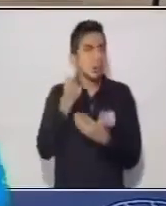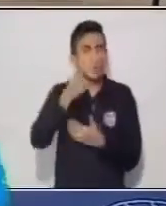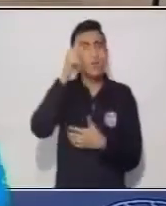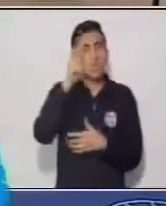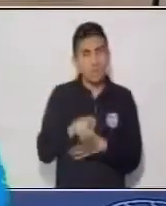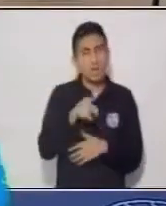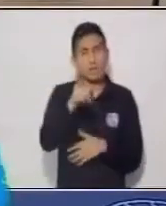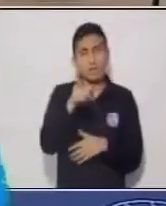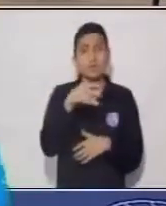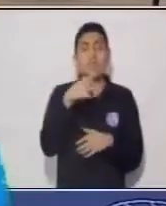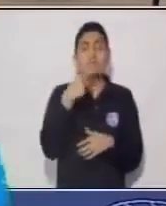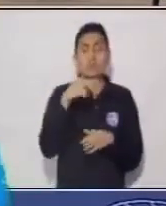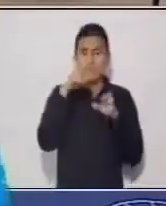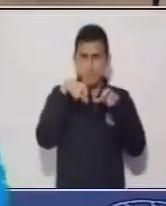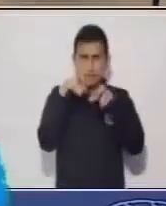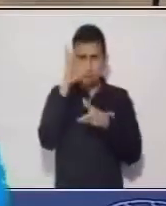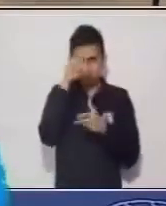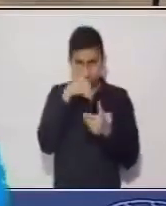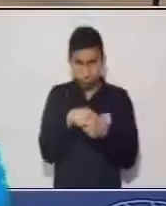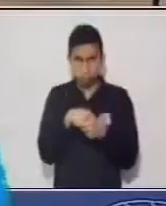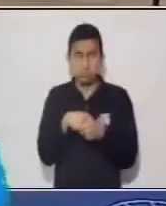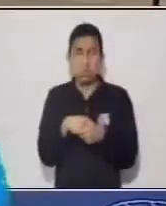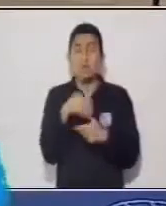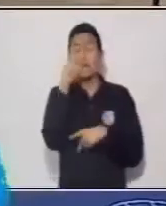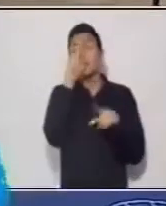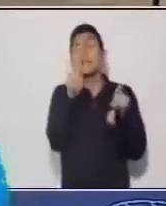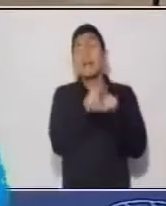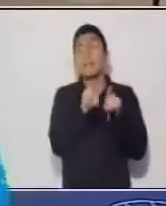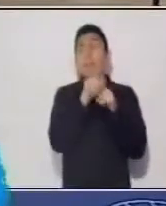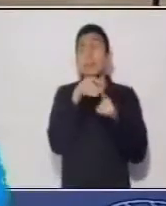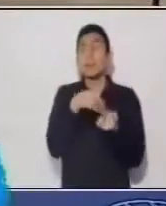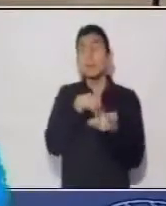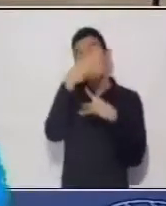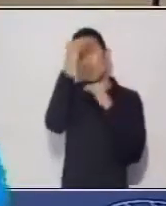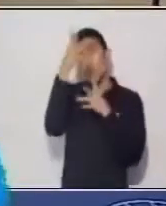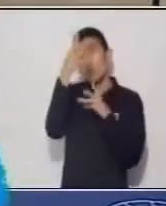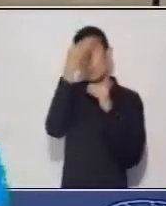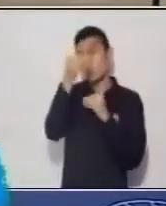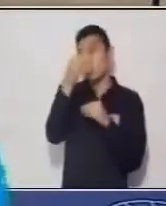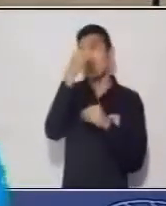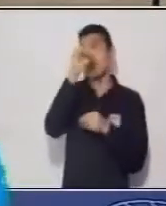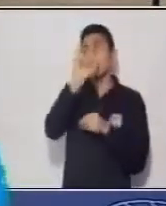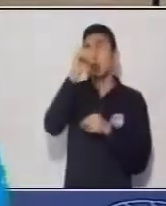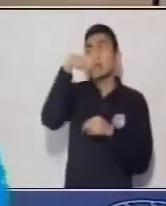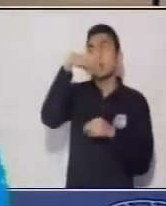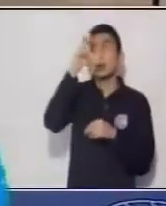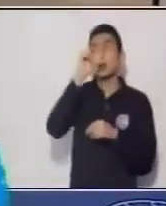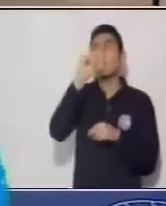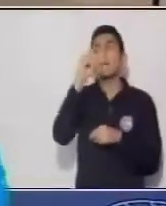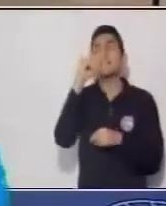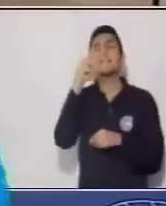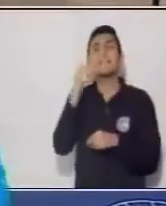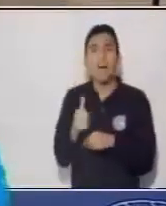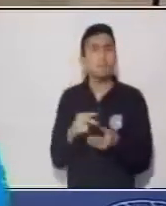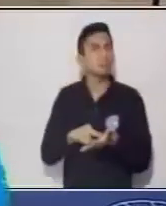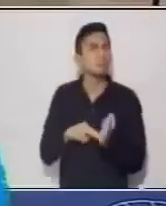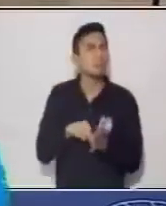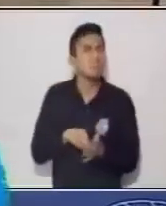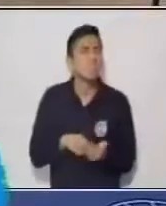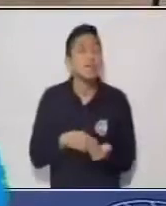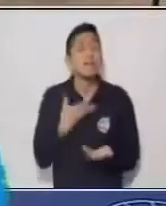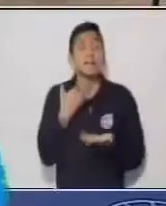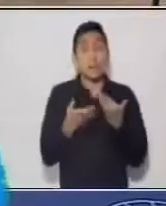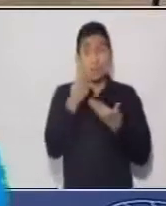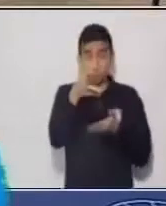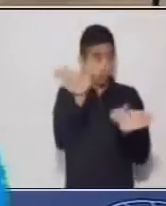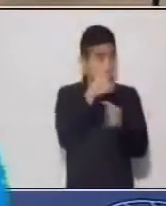pronunciar ese personaje y también tenemos información implícita si no te están diciendo todo lo que dice